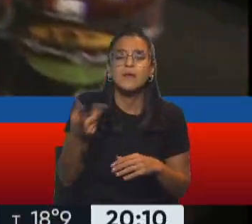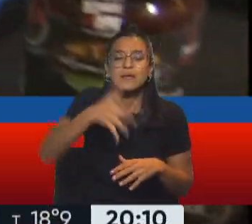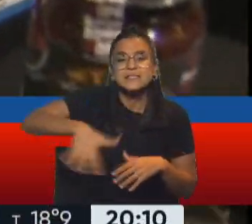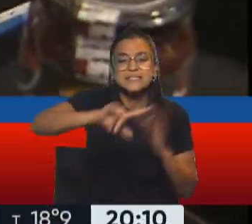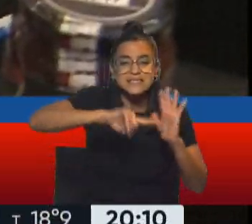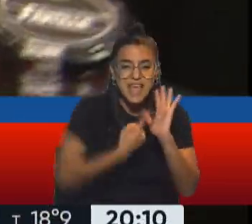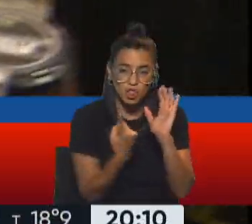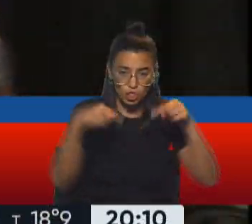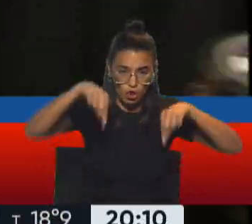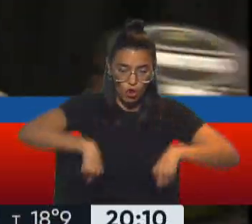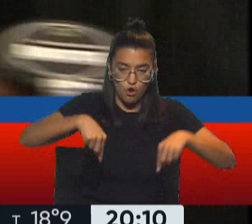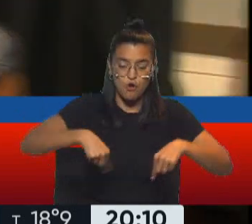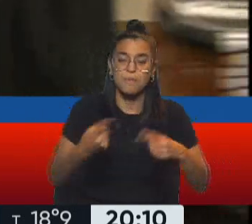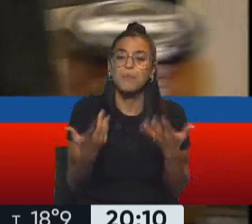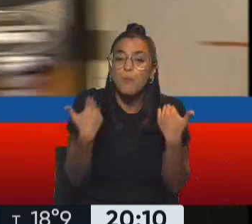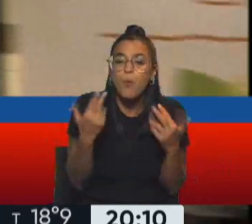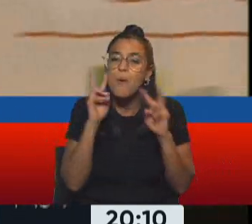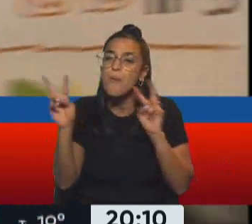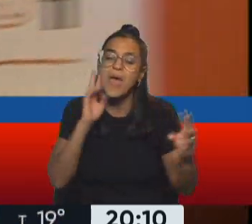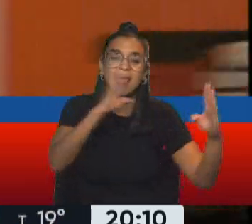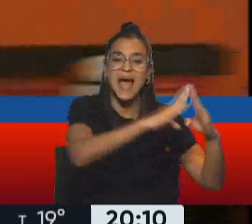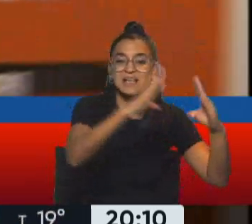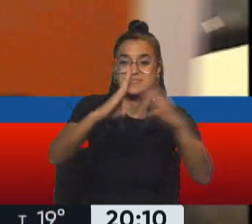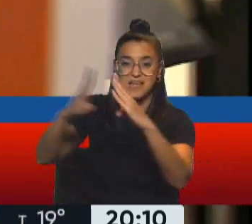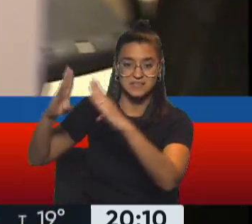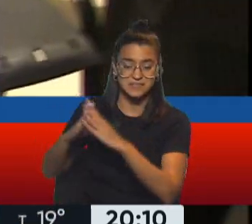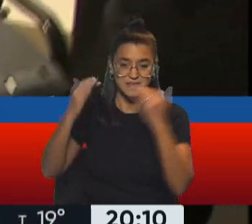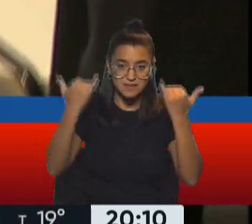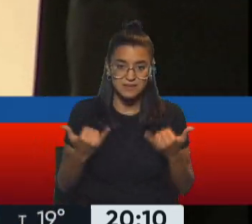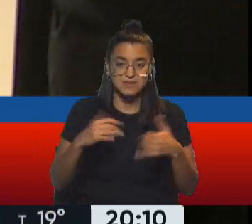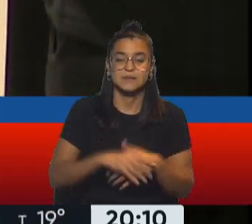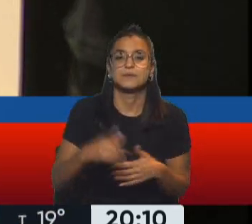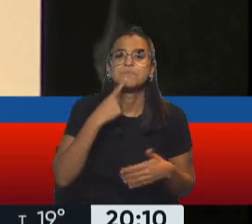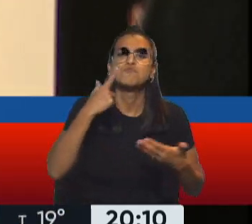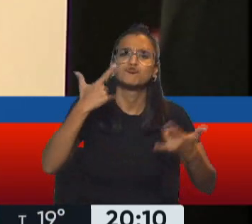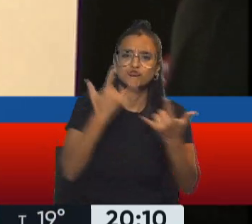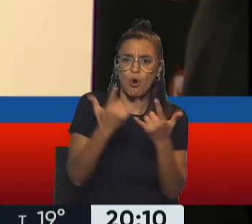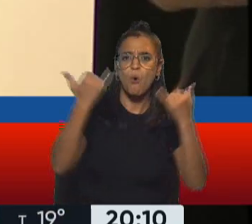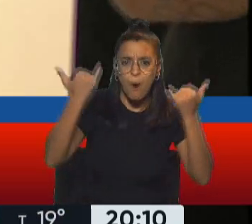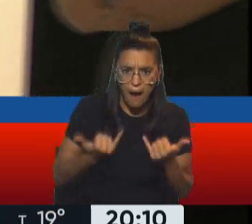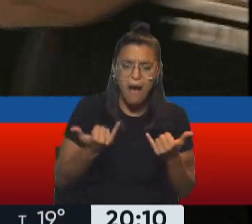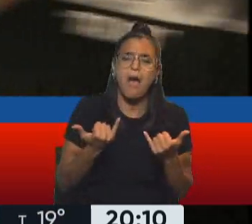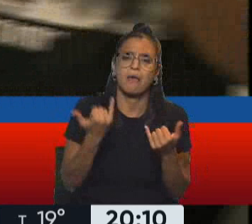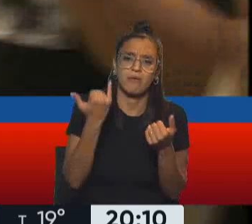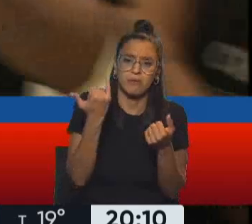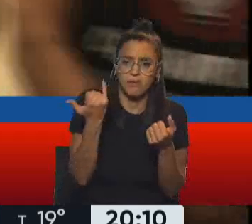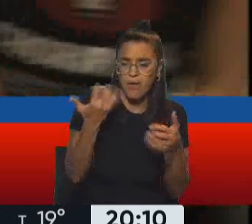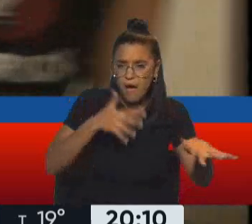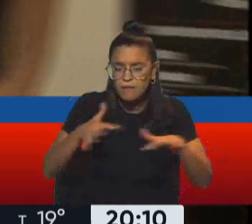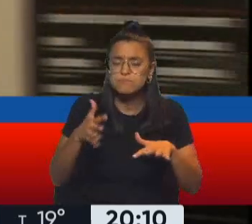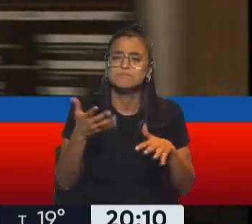microcentro porteño, las distintas casas de provincia que están ofreciendo espectáculos y distintas